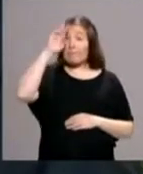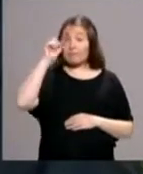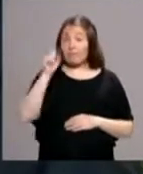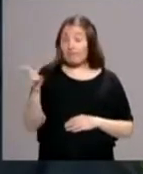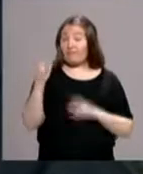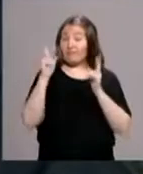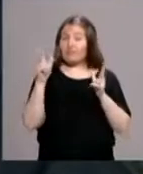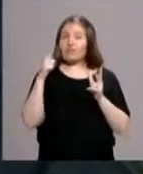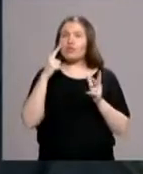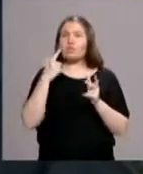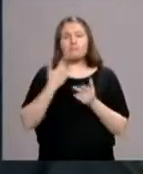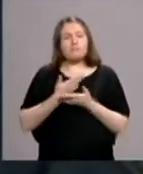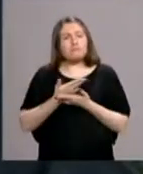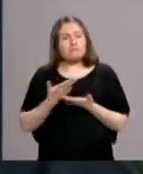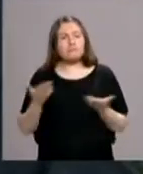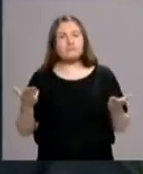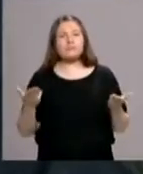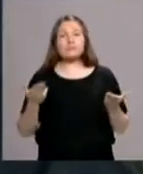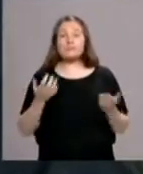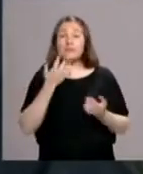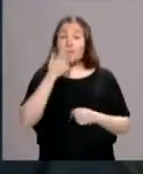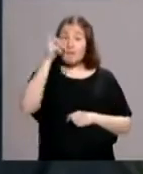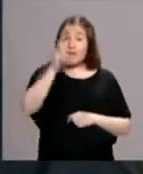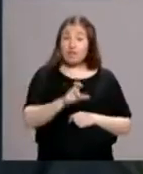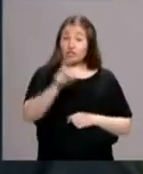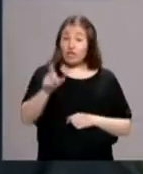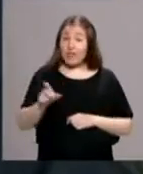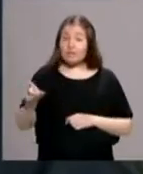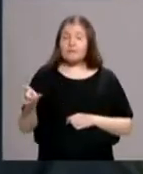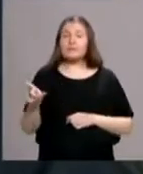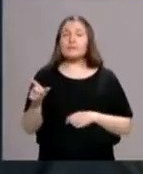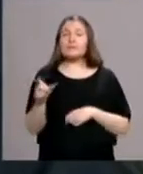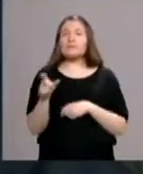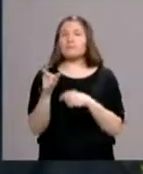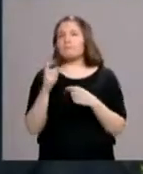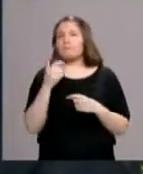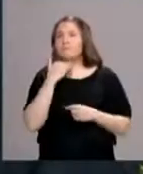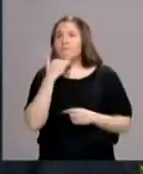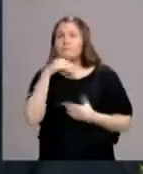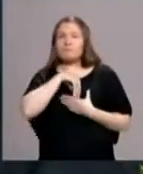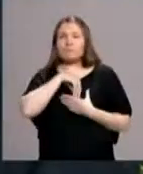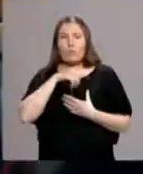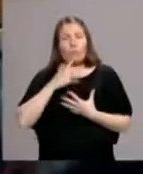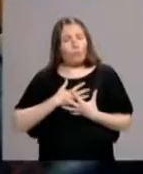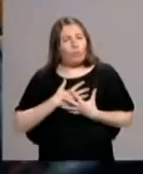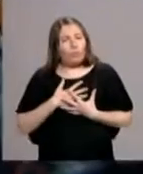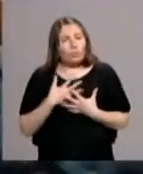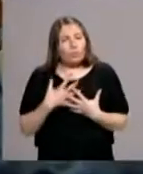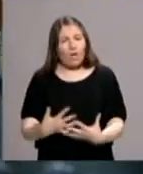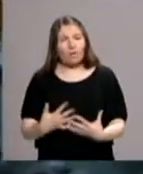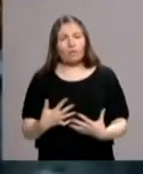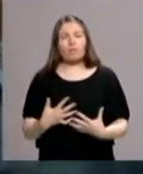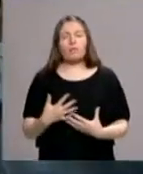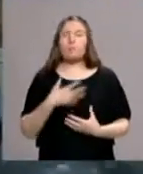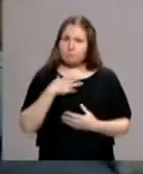que cuando las personas con una dosis de buena voluntad pueden